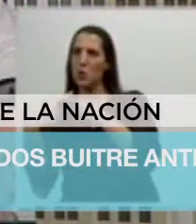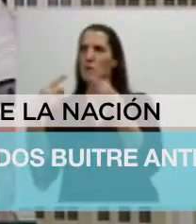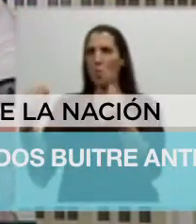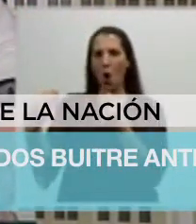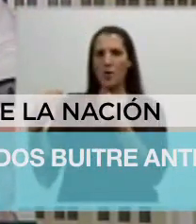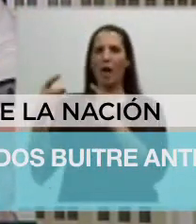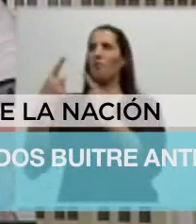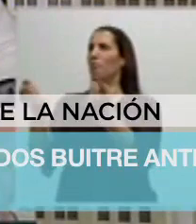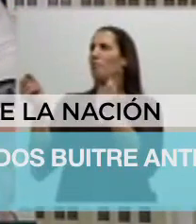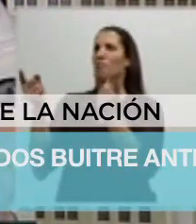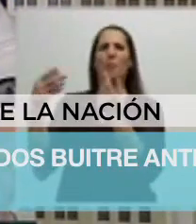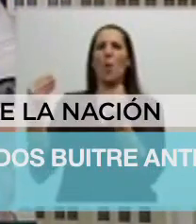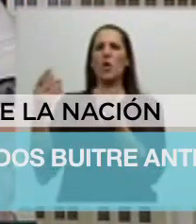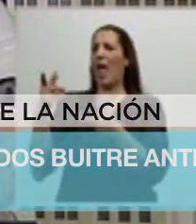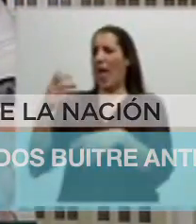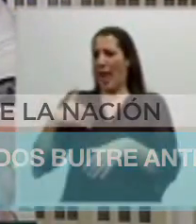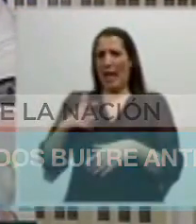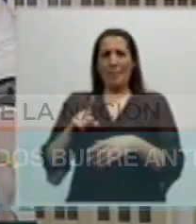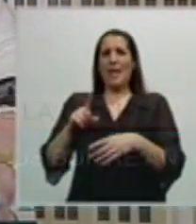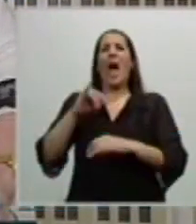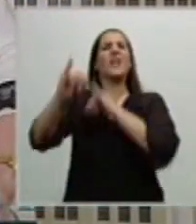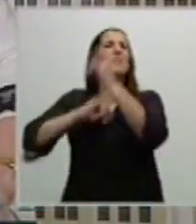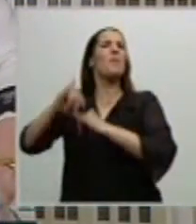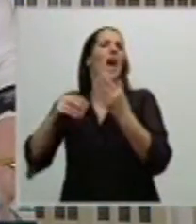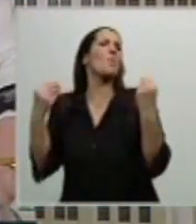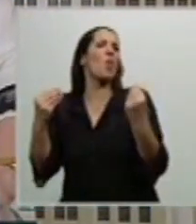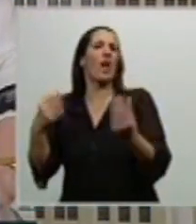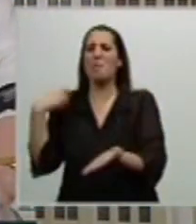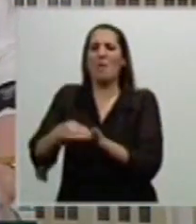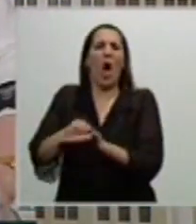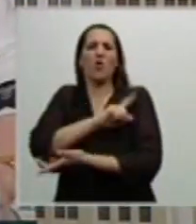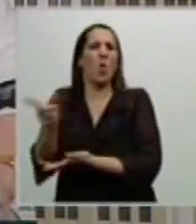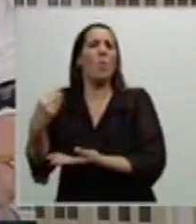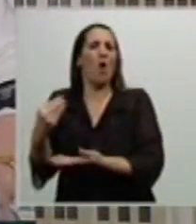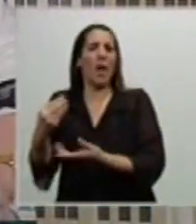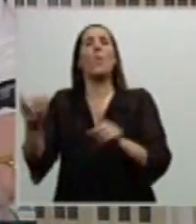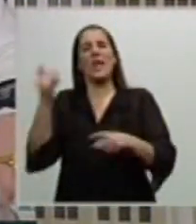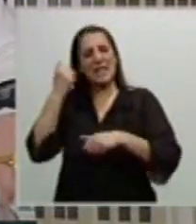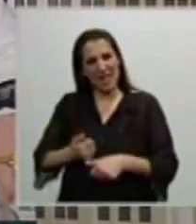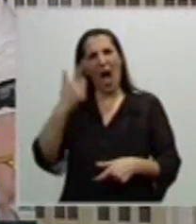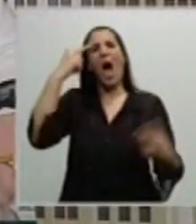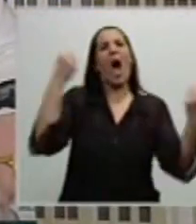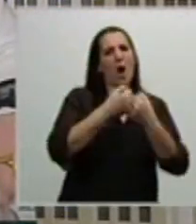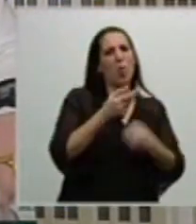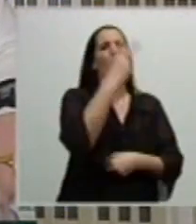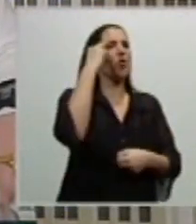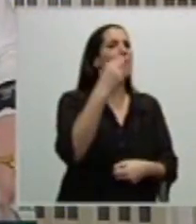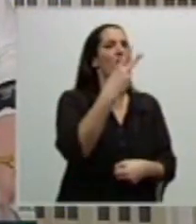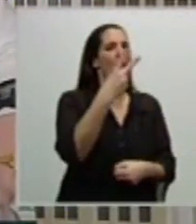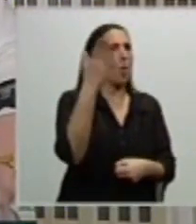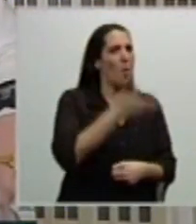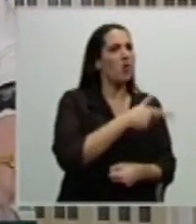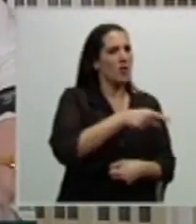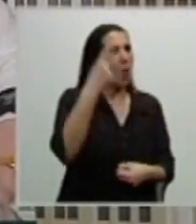Argentina no podía pagar porque teníamos obligaciones contractuales con el 92,4% de